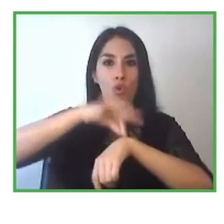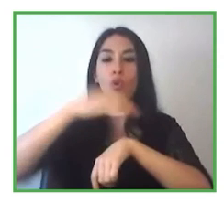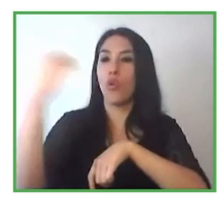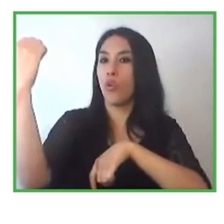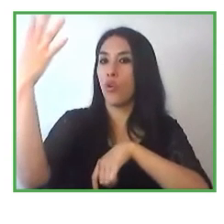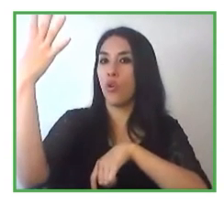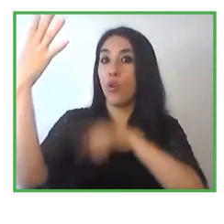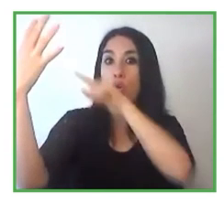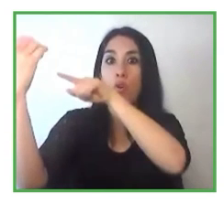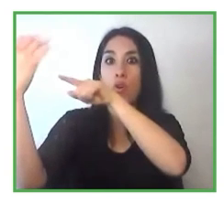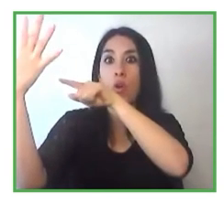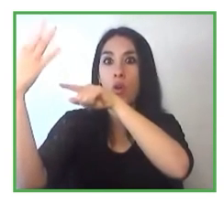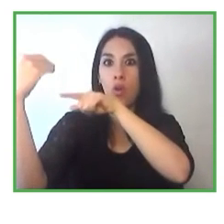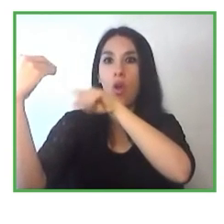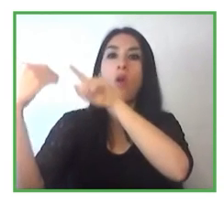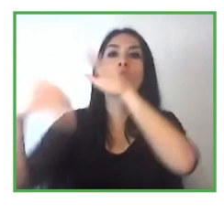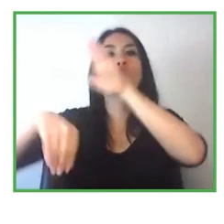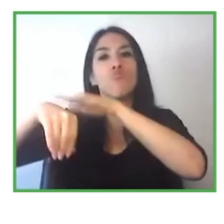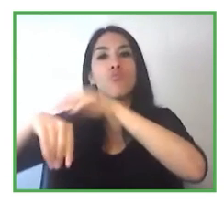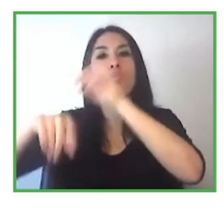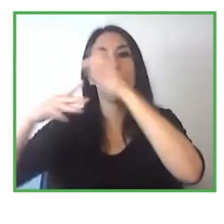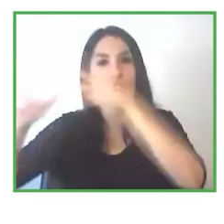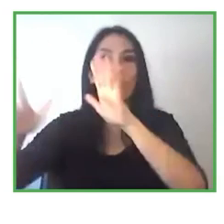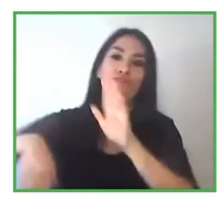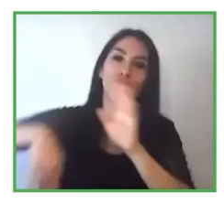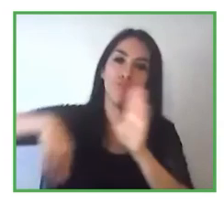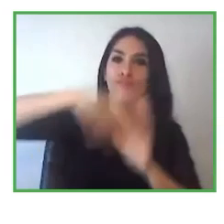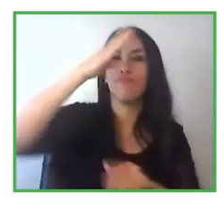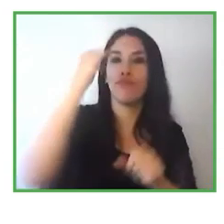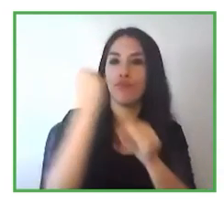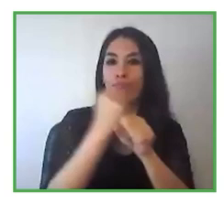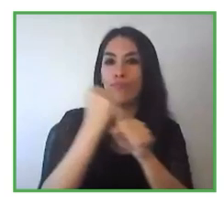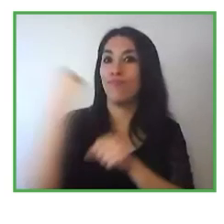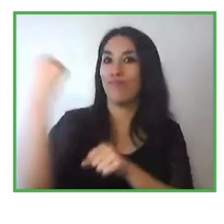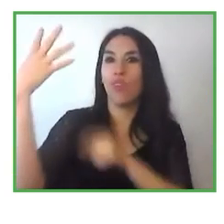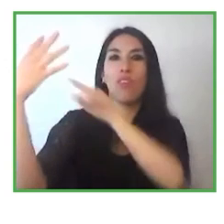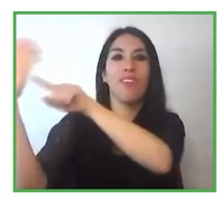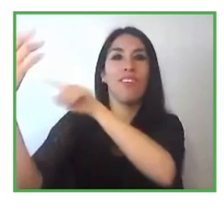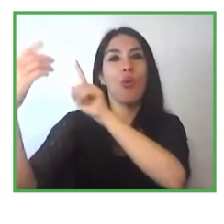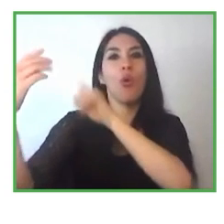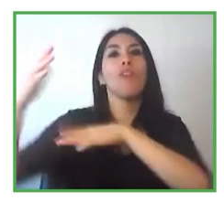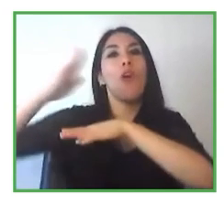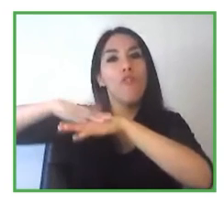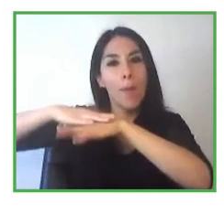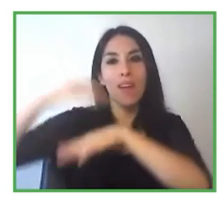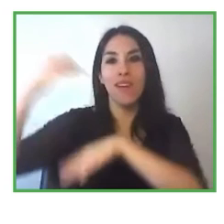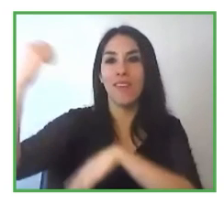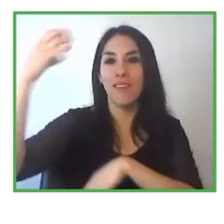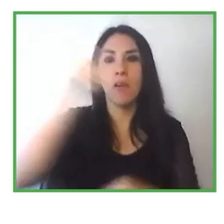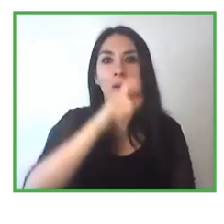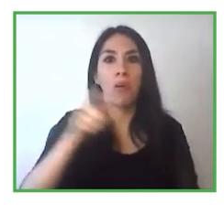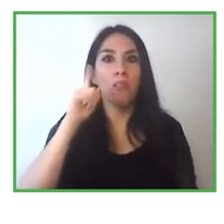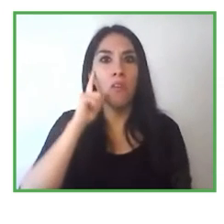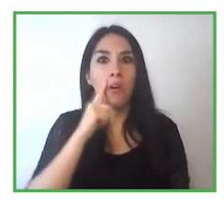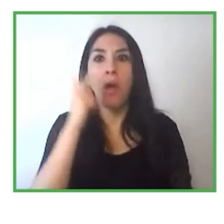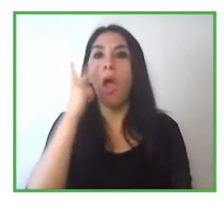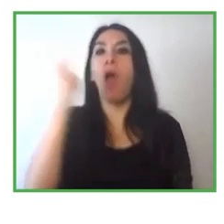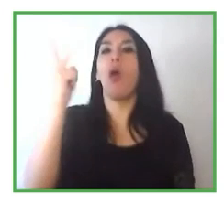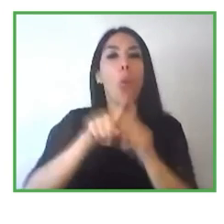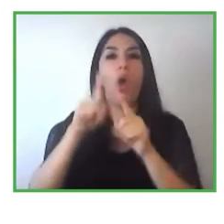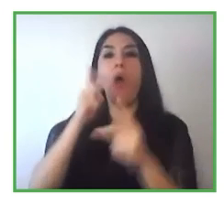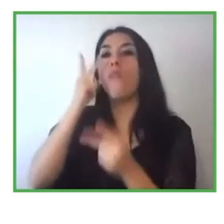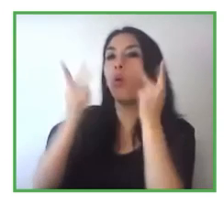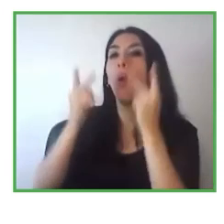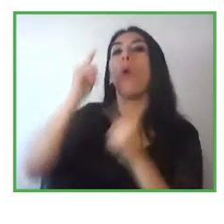minutos antes de los 15 minutos empezaba a parpadear el bombillo como una indicación de que ya tenían que retirarse